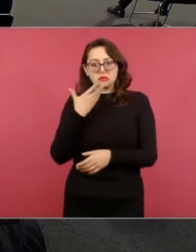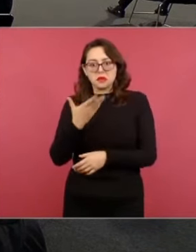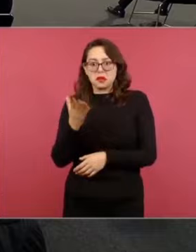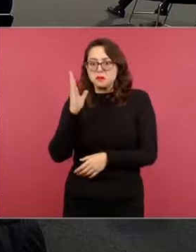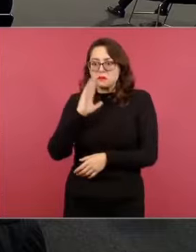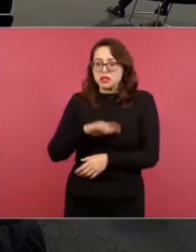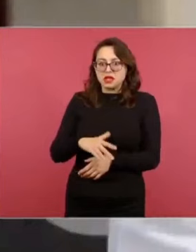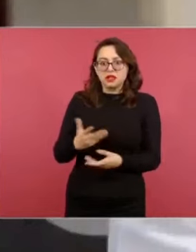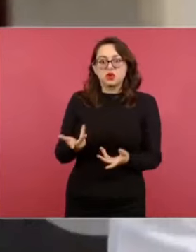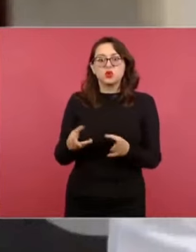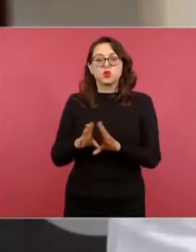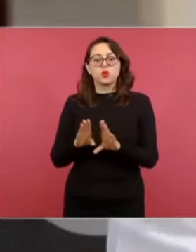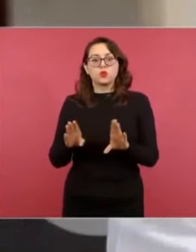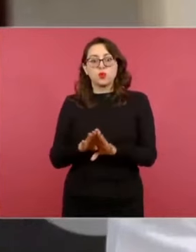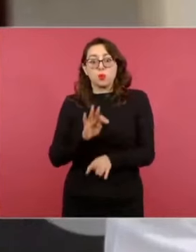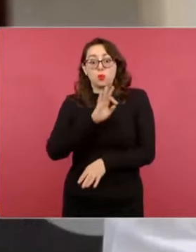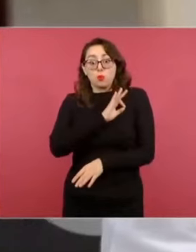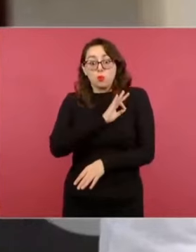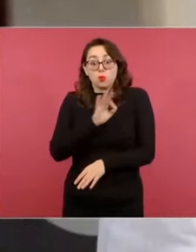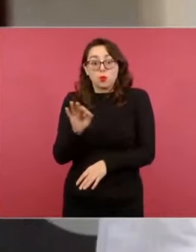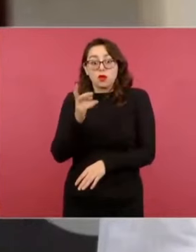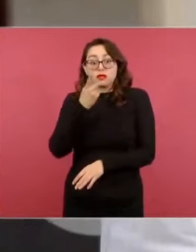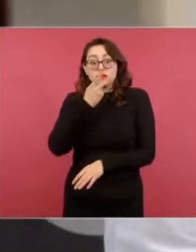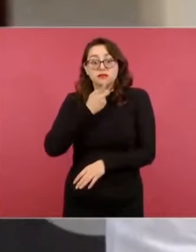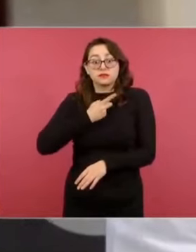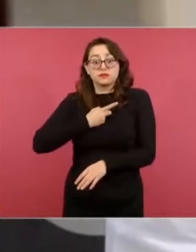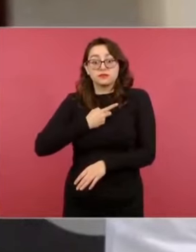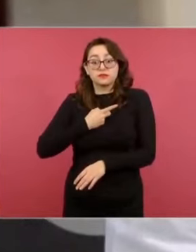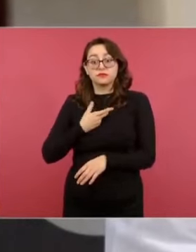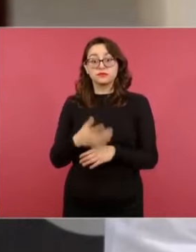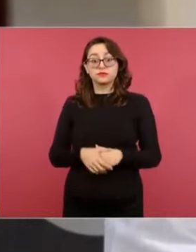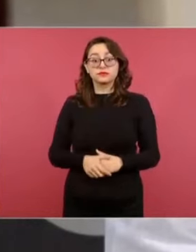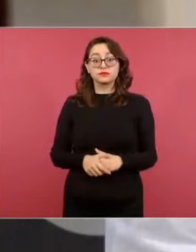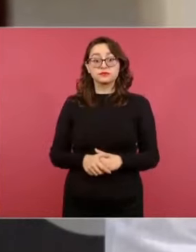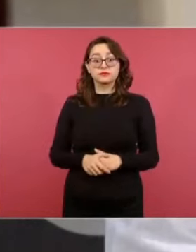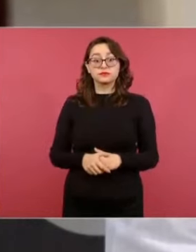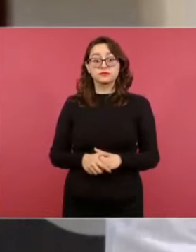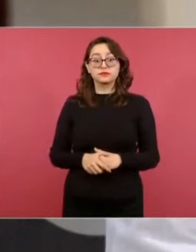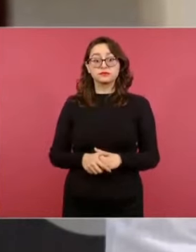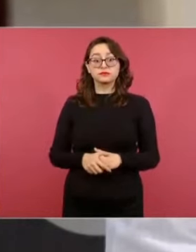general? Si nos pudiera orientar.